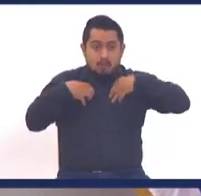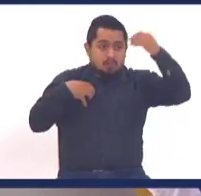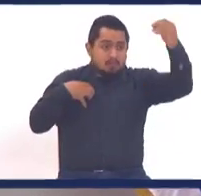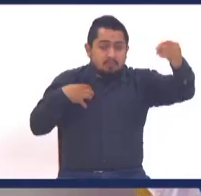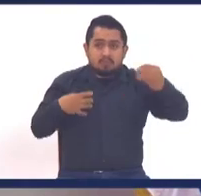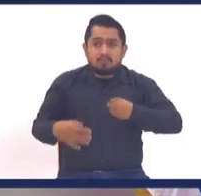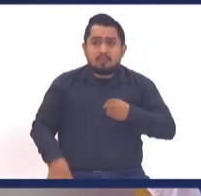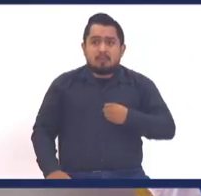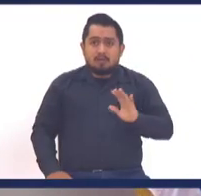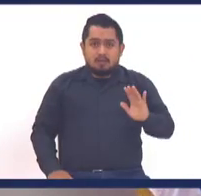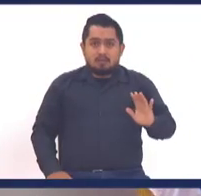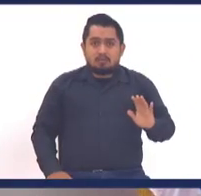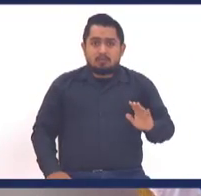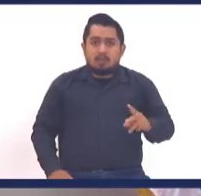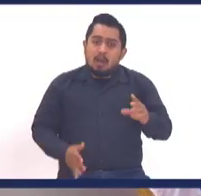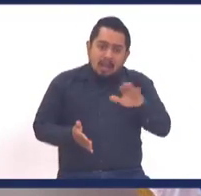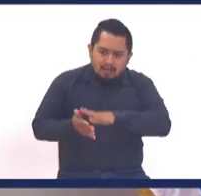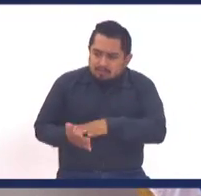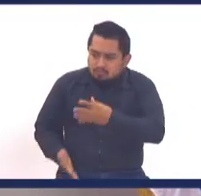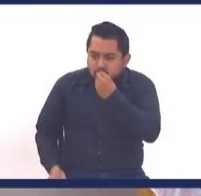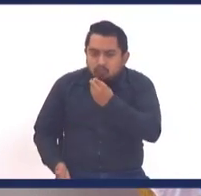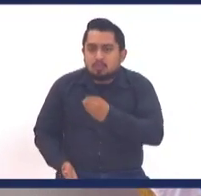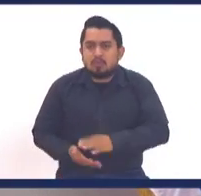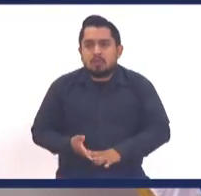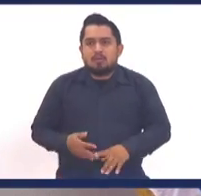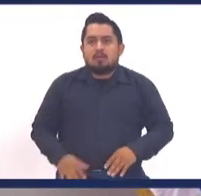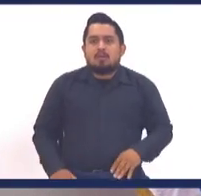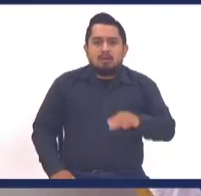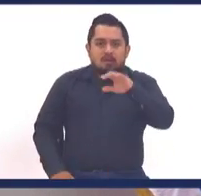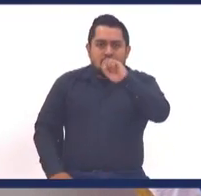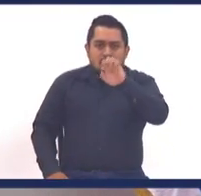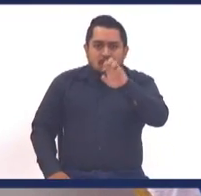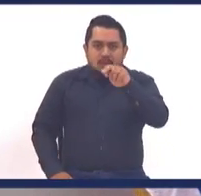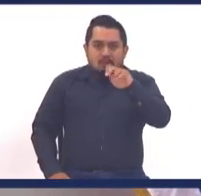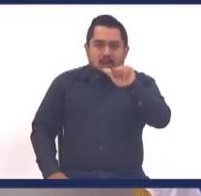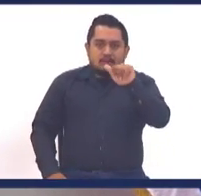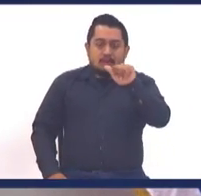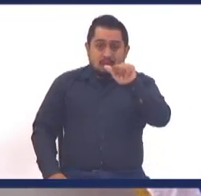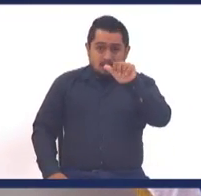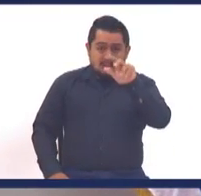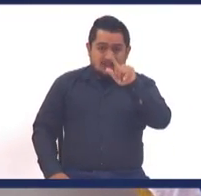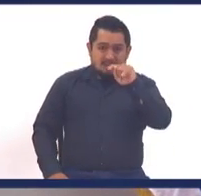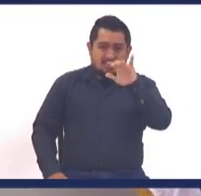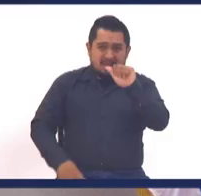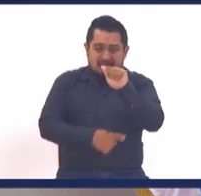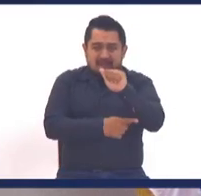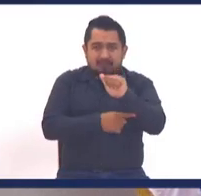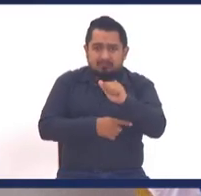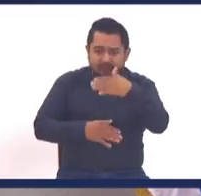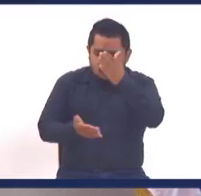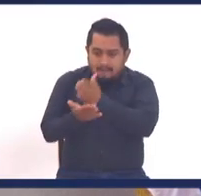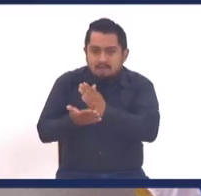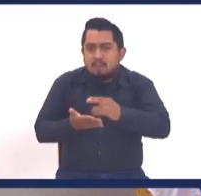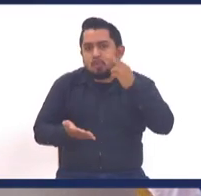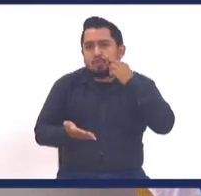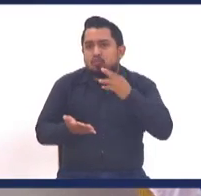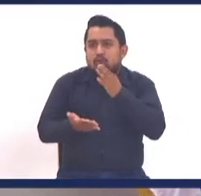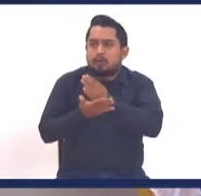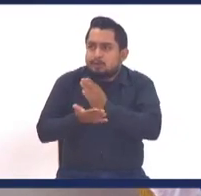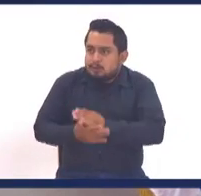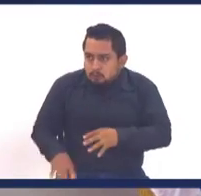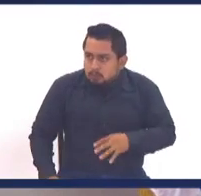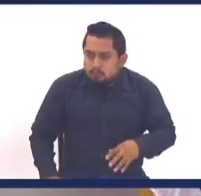que bonito, hay cosas que me gusta comer, me han regalado semitas, yo la compartí con el tío, la compartí con Calona de la librería, le digo, ¿cómo están de hambre?